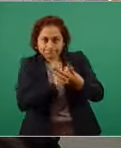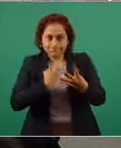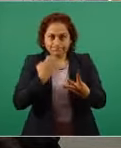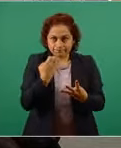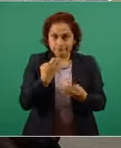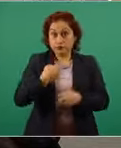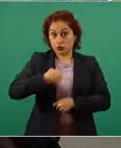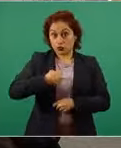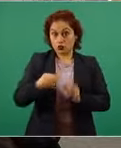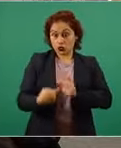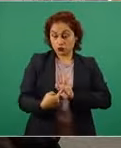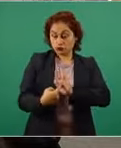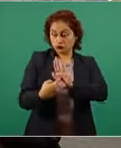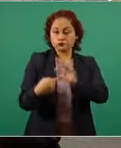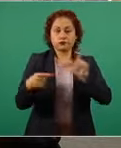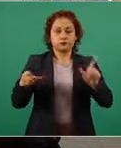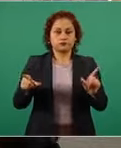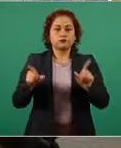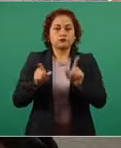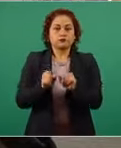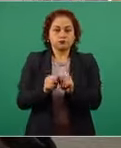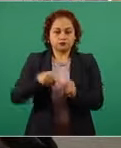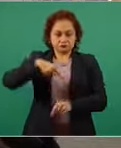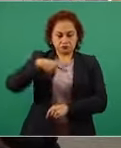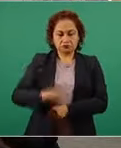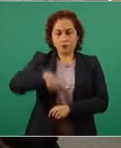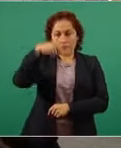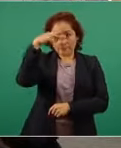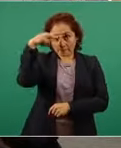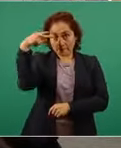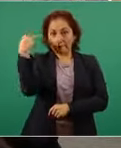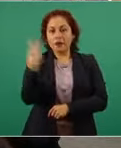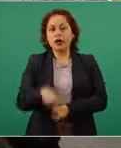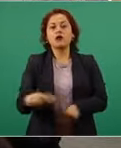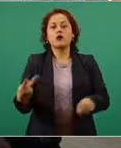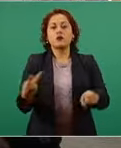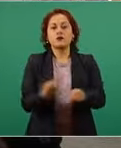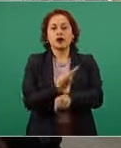principales indicadores a nivel nacional de la pandemia.